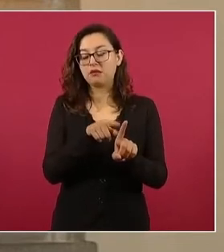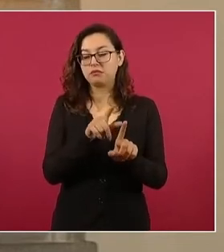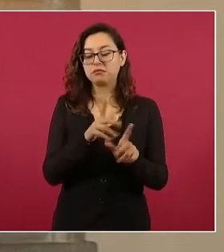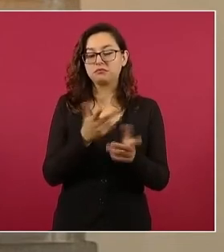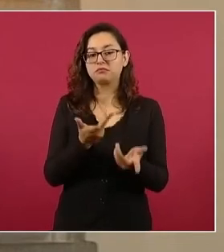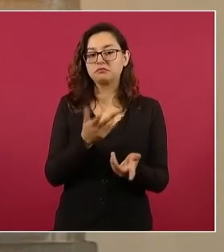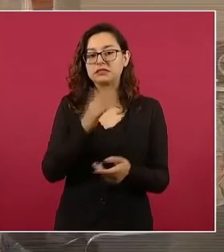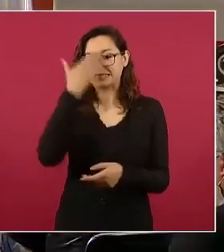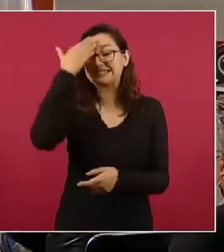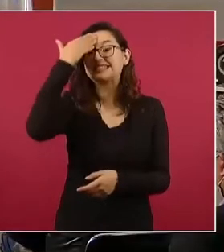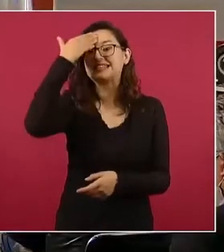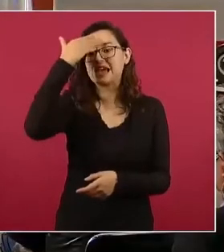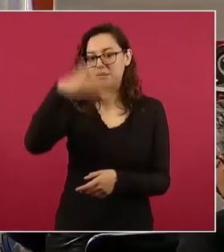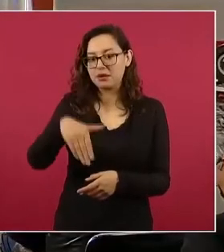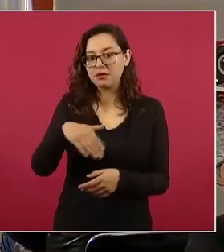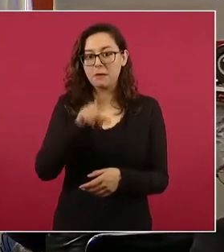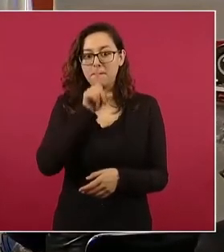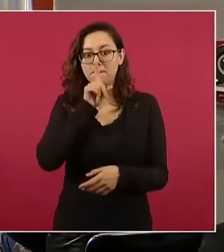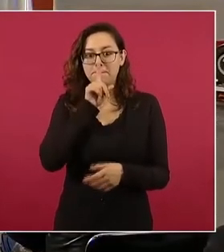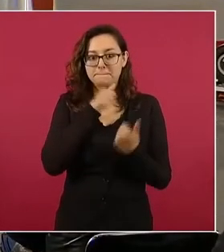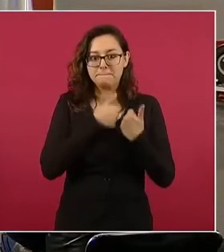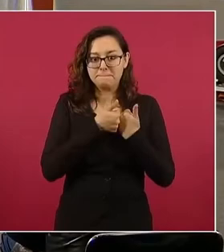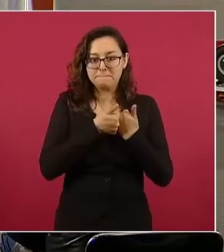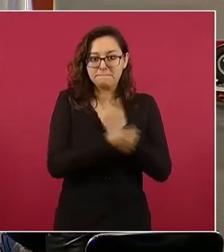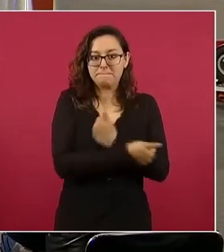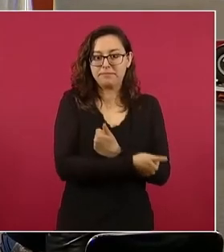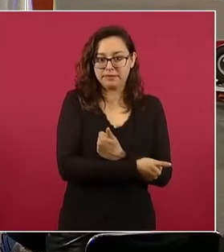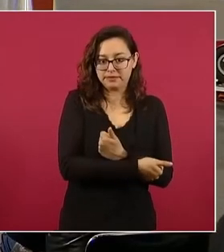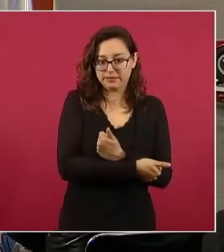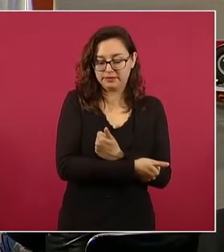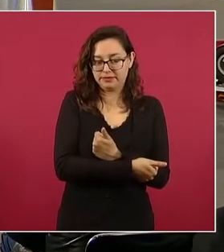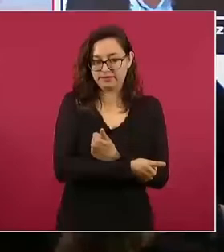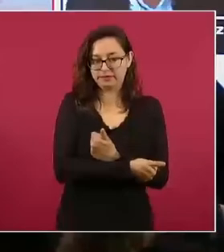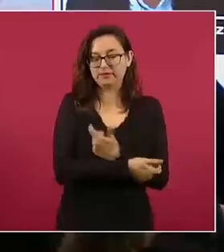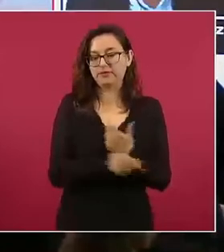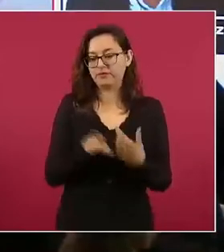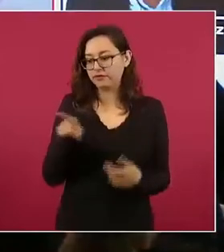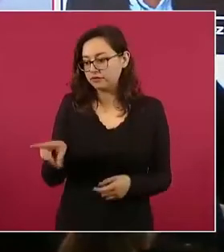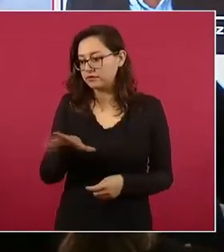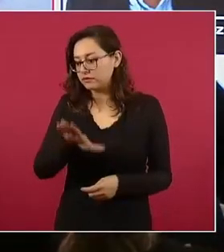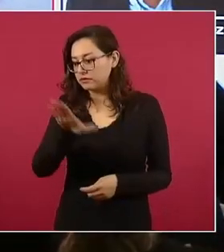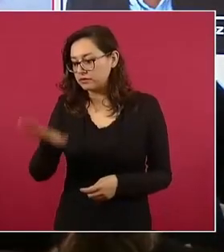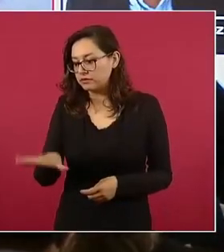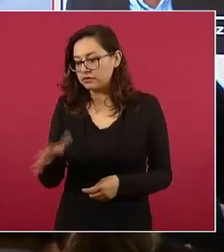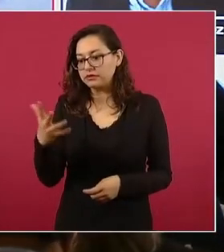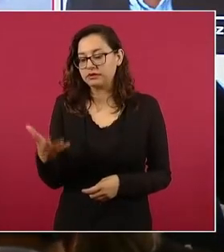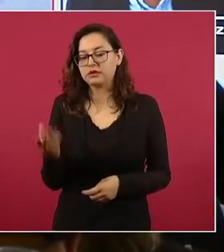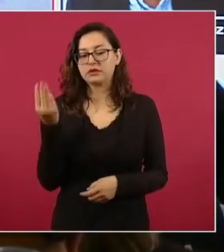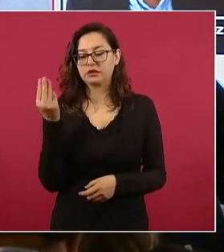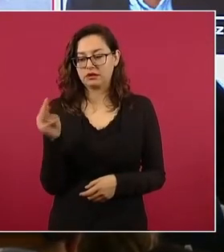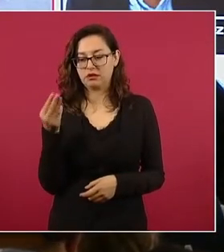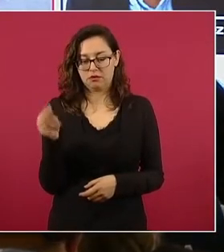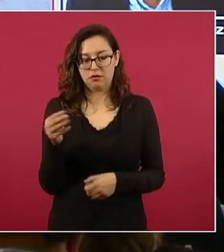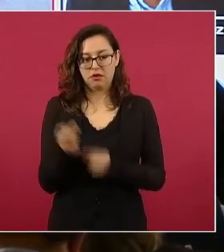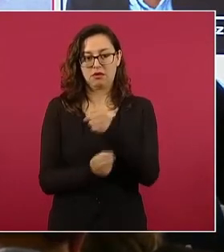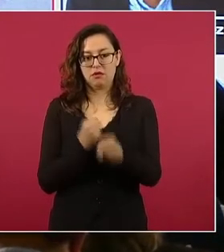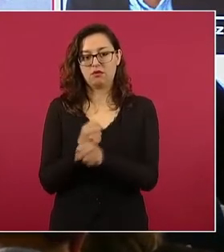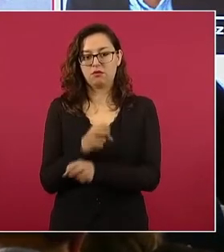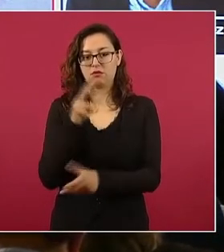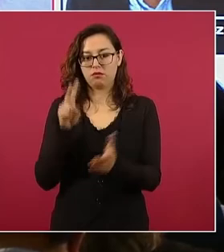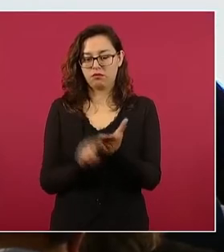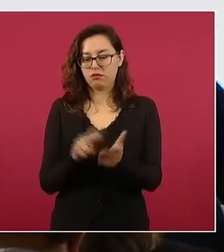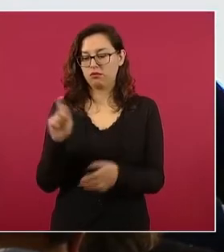cometido en contra de Luis Enrique quien fue encontrado sin vida el 5 de mayo del presente año.